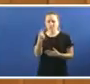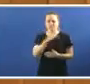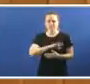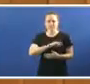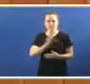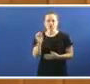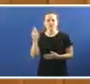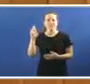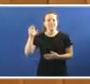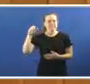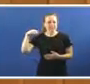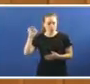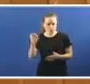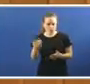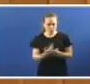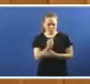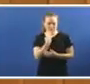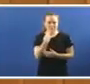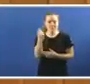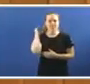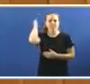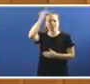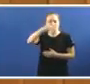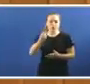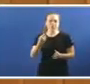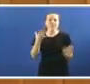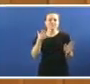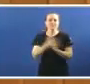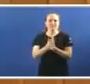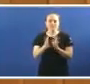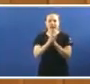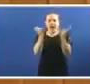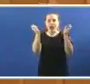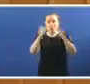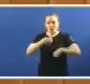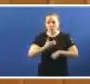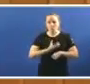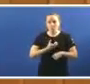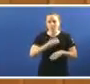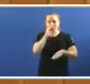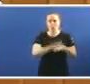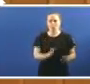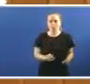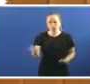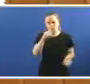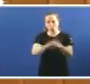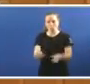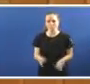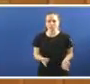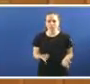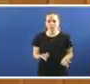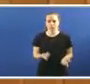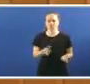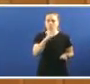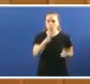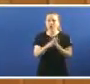Trenor Nun debate pola mañan Que o democracia era cumplir cos acordos dos plenos municipais Poderían comezar por cumplir o pleno O